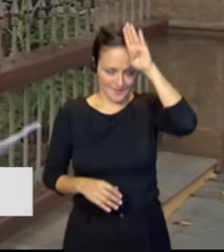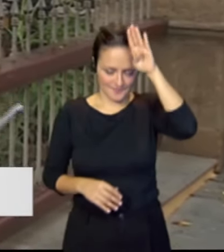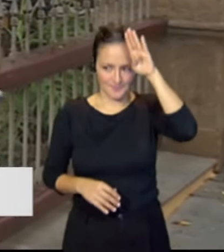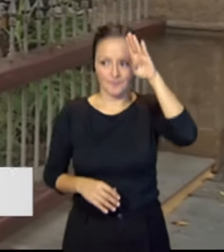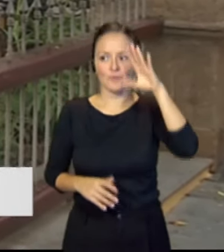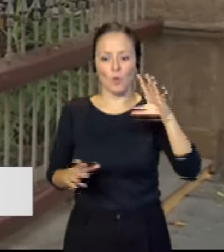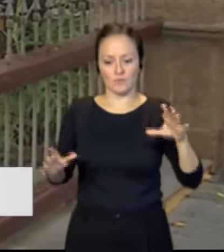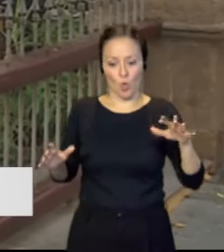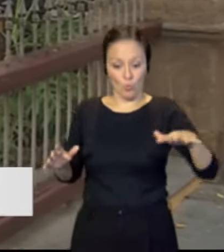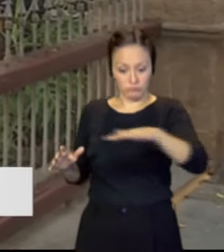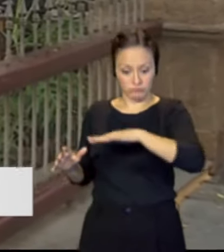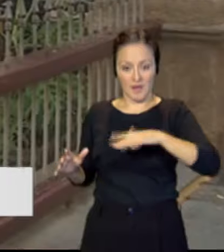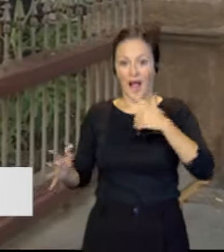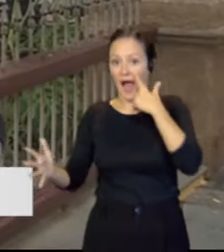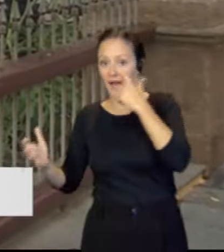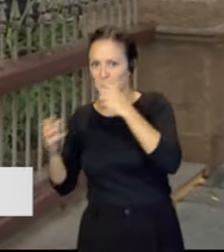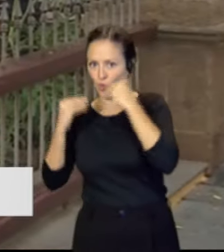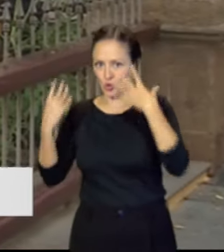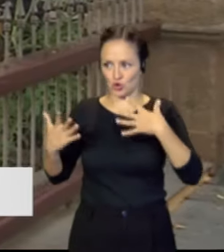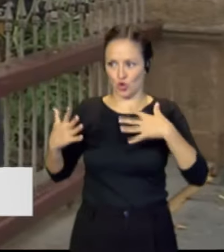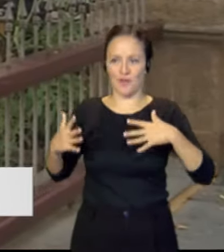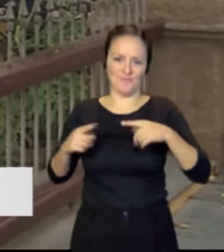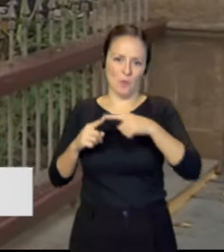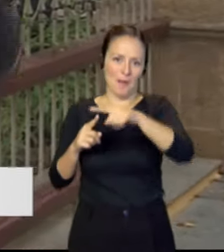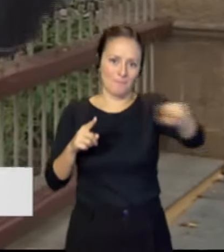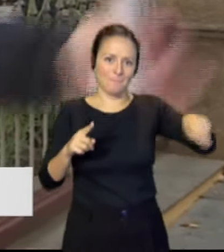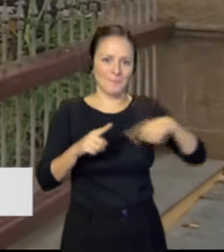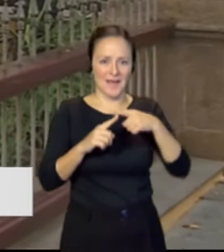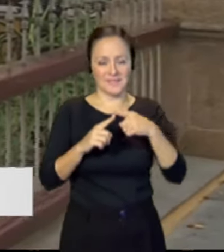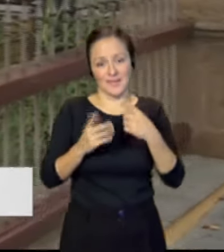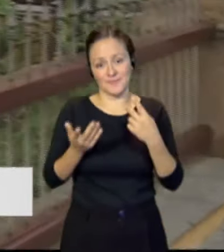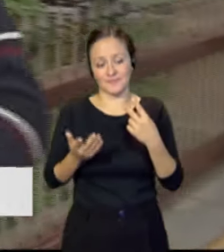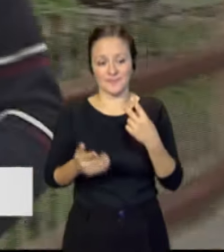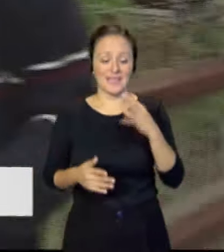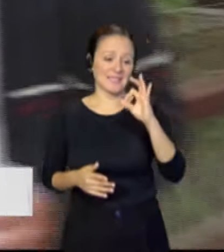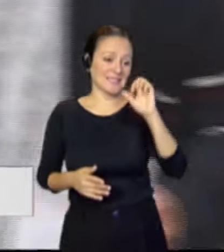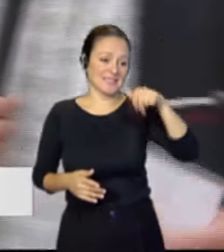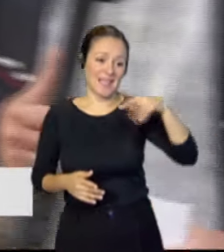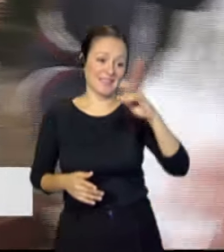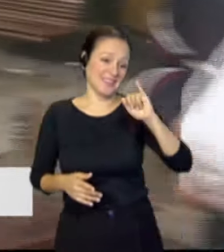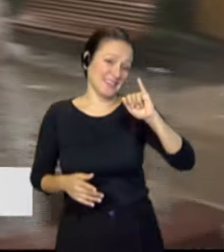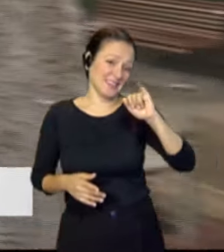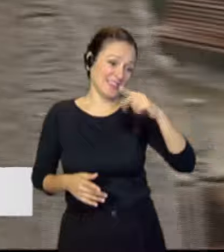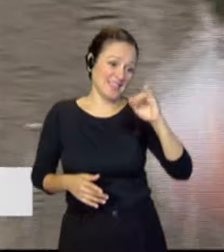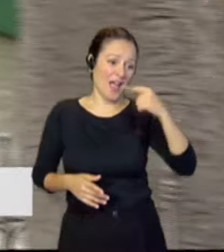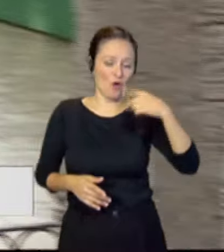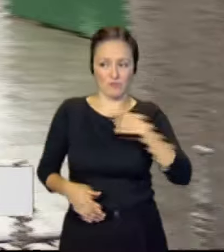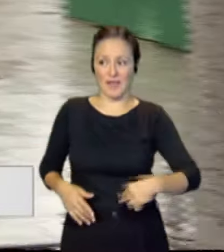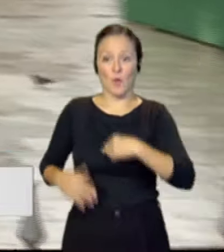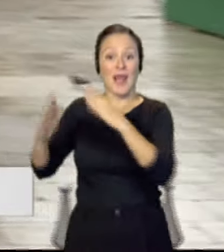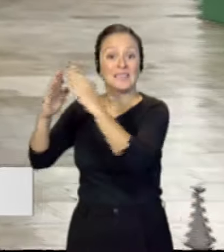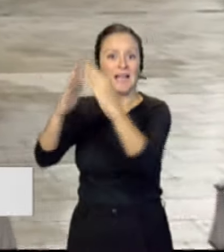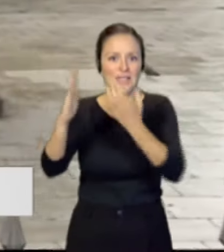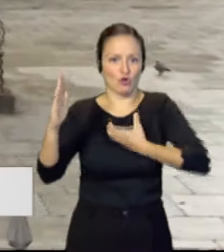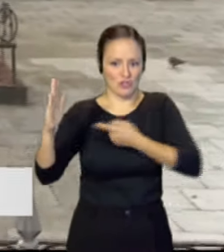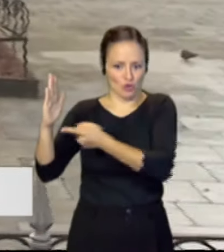artístico, histórico artístico, que es la Plaza de Santiago con la iglesia, las casas consistoriales, en fin. En el centro que además,